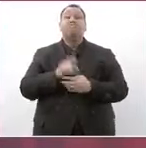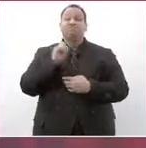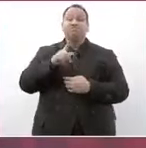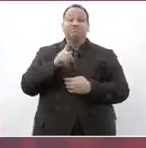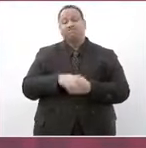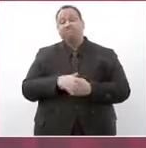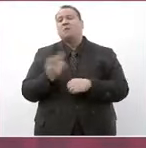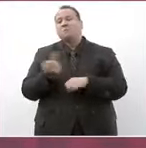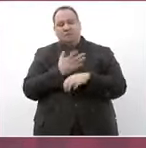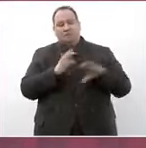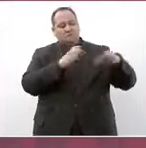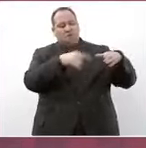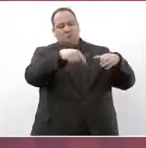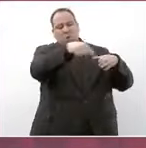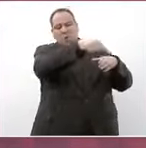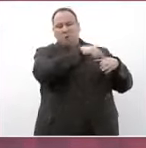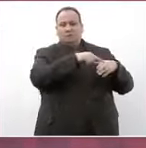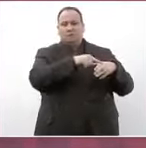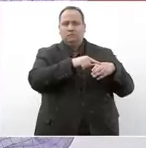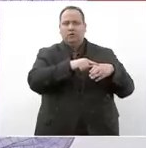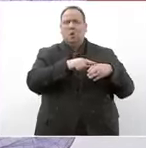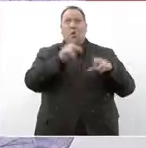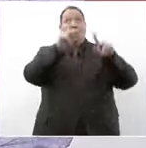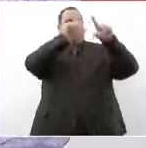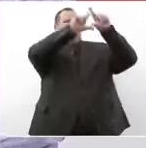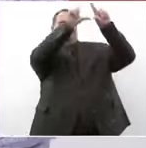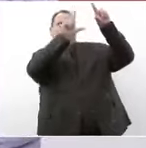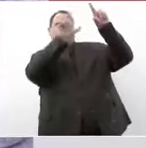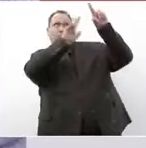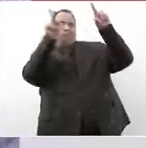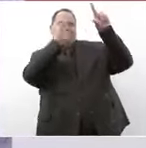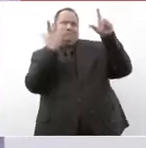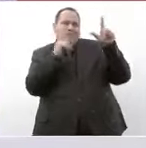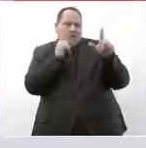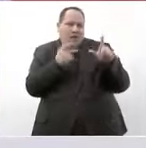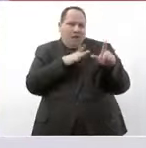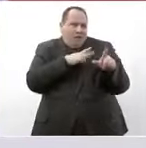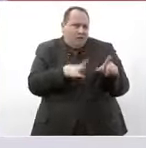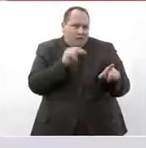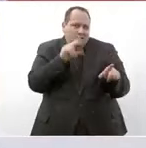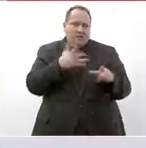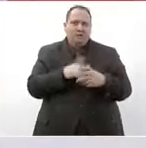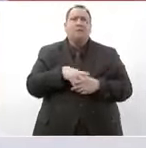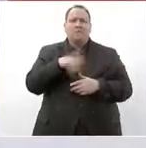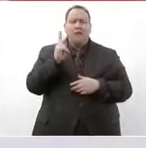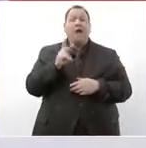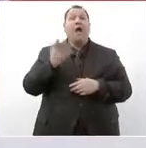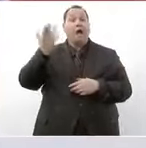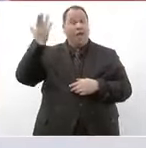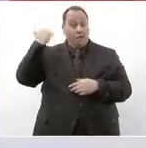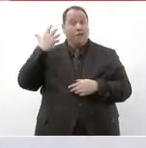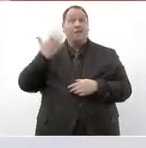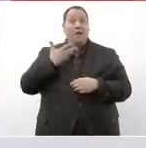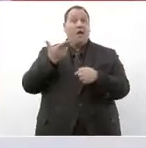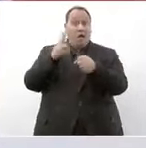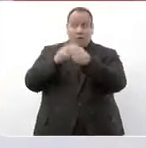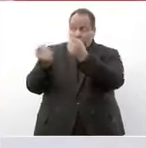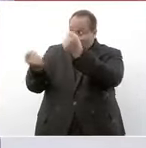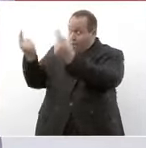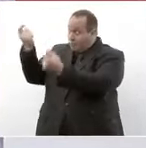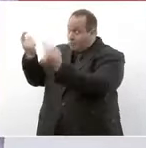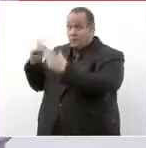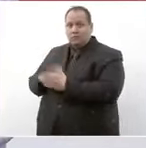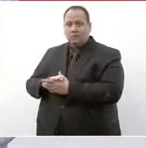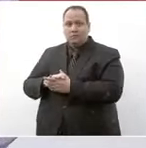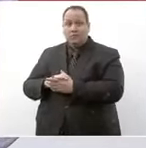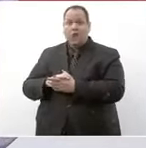no en todos desde luego no puedo generalizar pero habían hospitales en donde